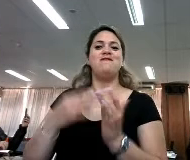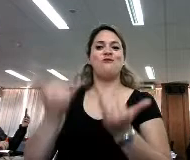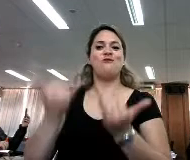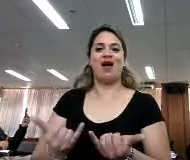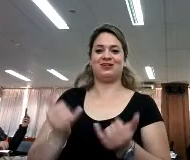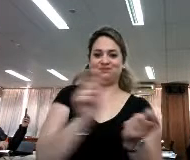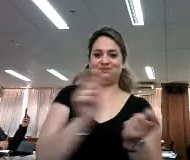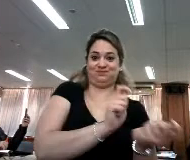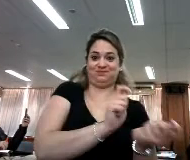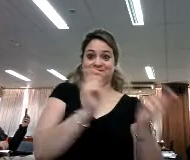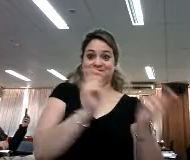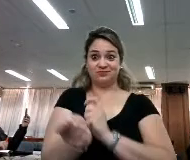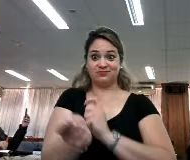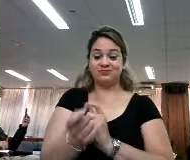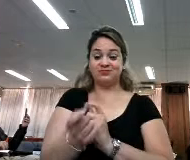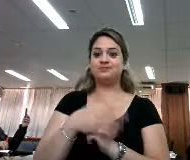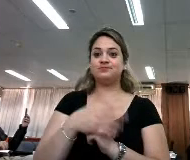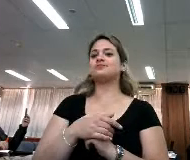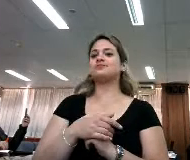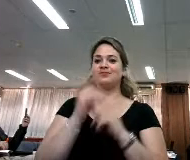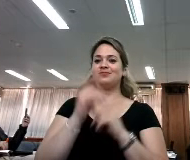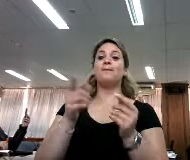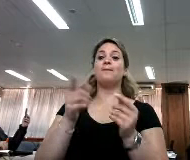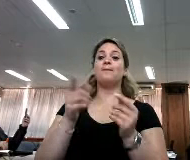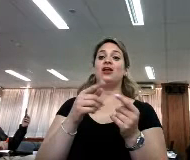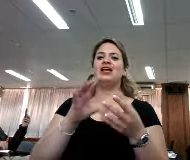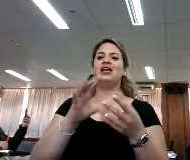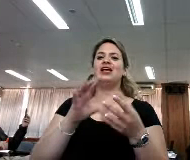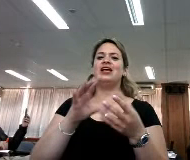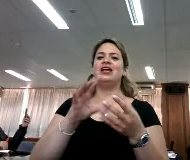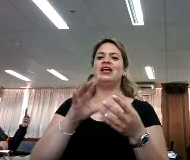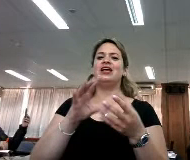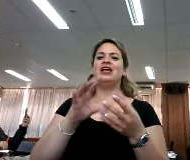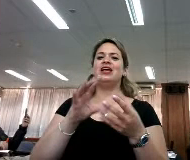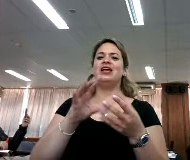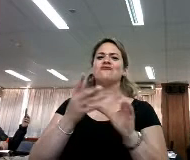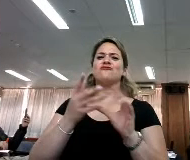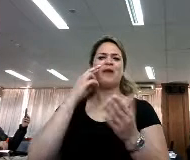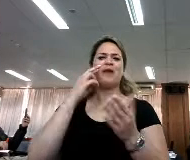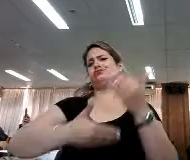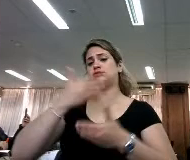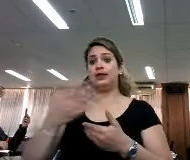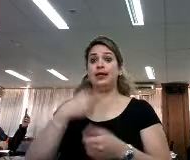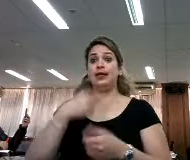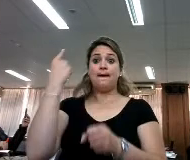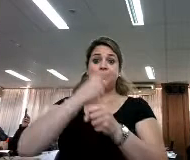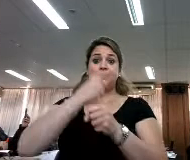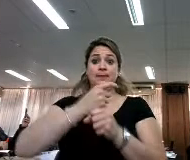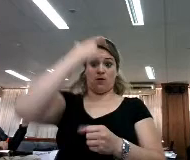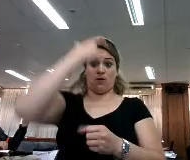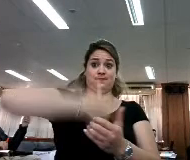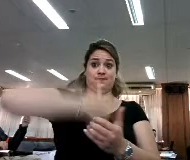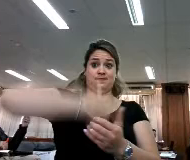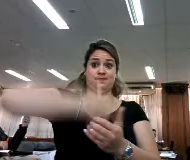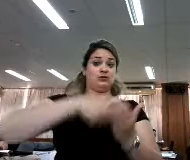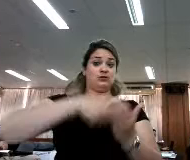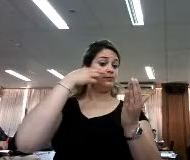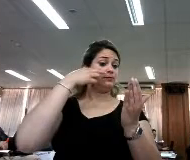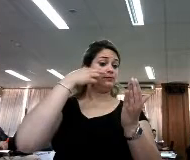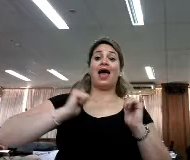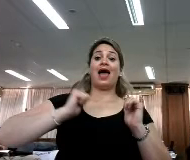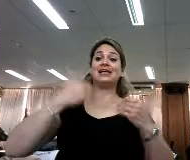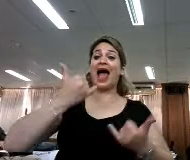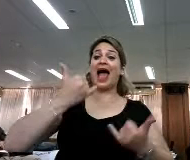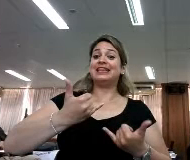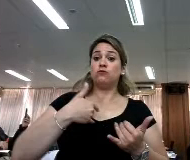Bueno, la elasticidad del libro y la lectura permite y es lo que a más me gusta, uno a primero poner al lector como un ente activo, poner al lector